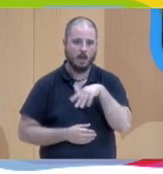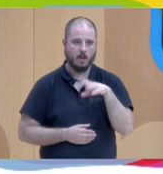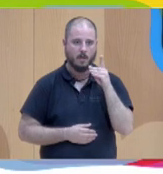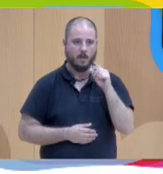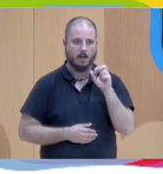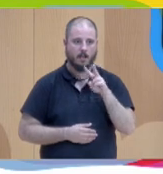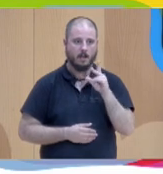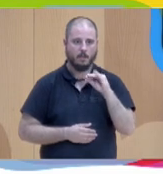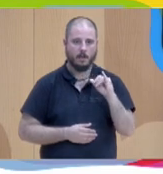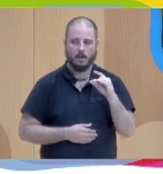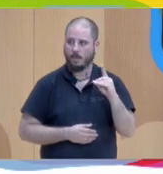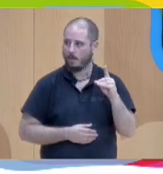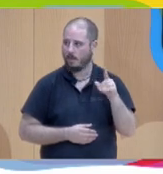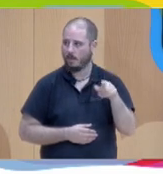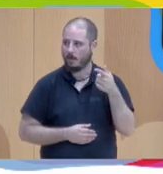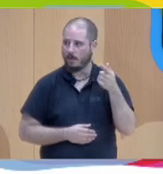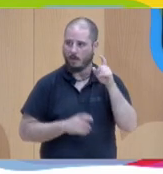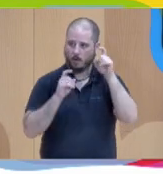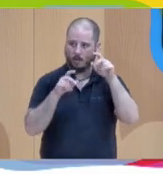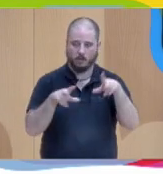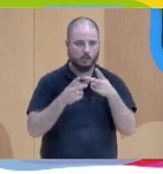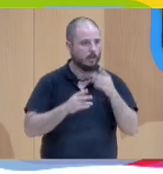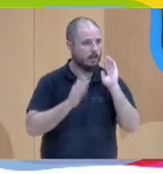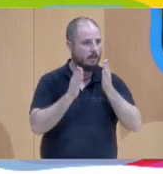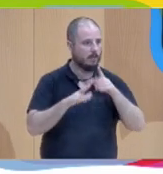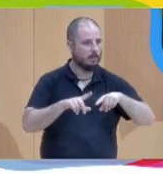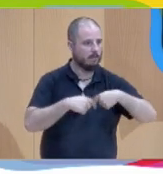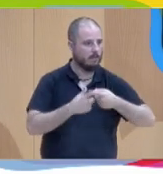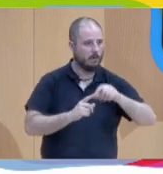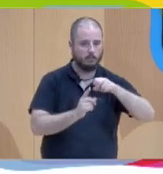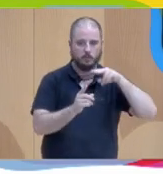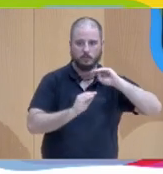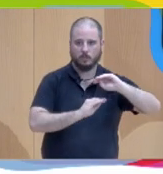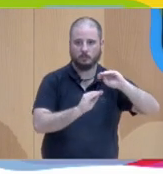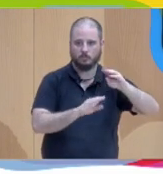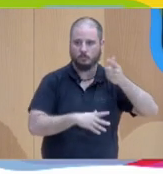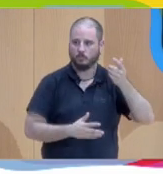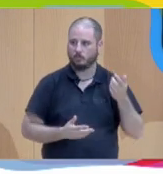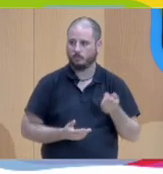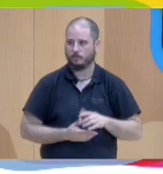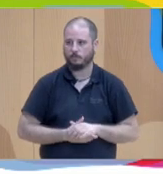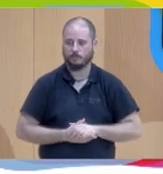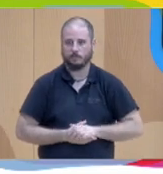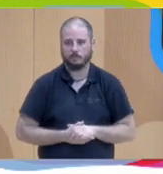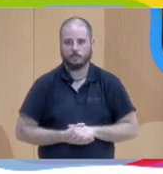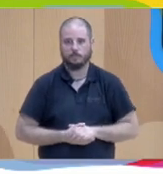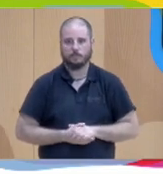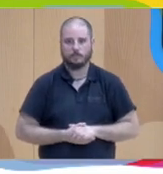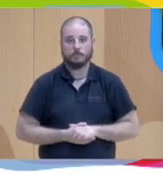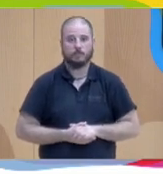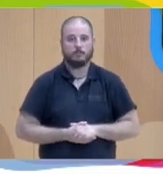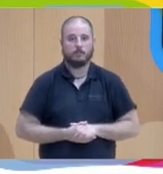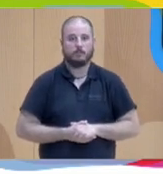terapeuta familiar que desde tu perspectiva nos cuentas que el enfoque dialógico te ha aportado pues voy a coger